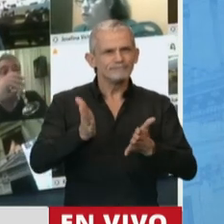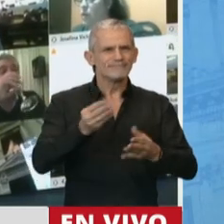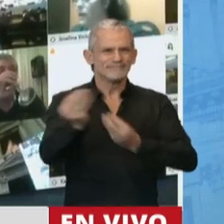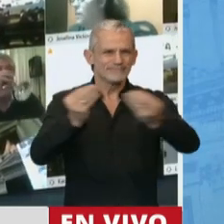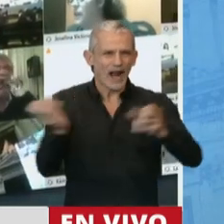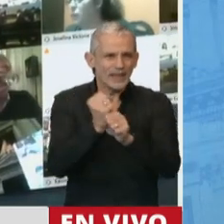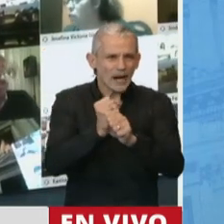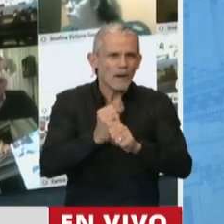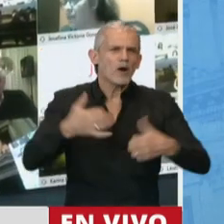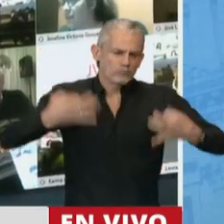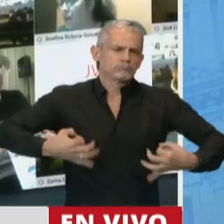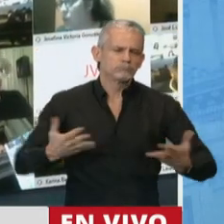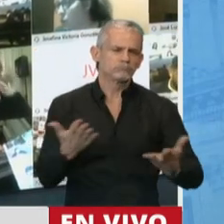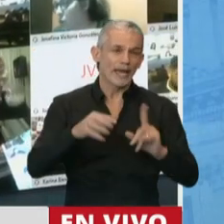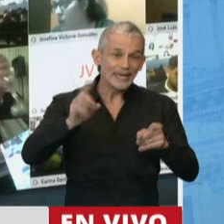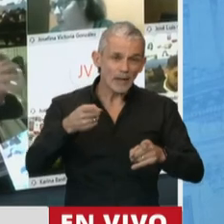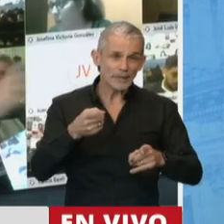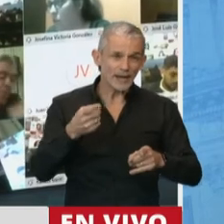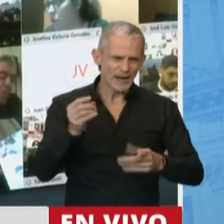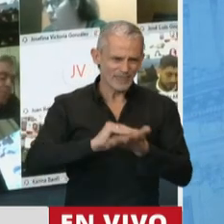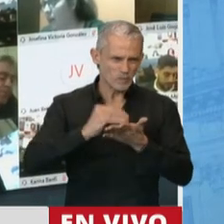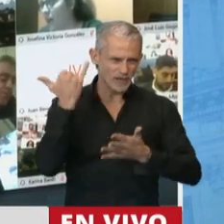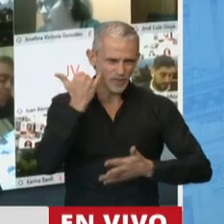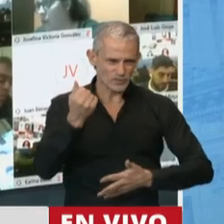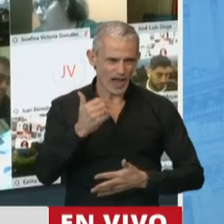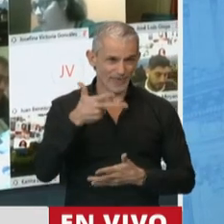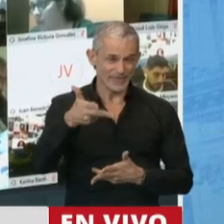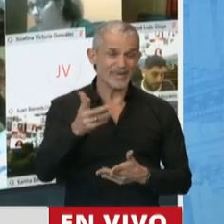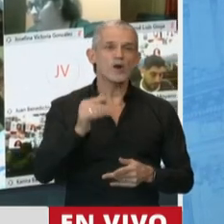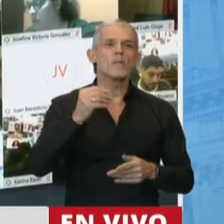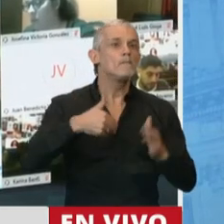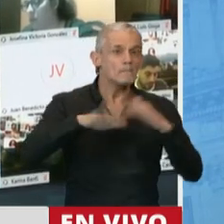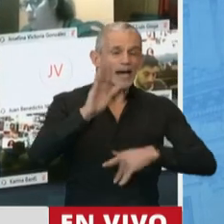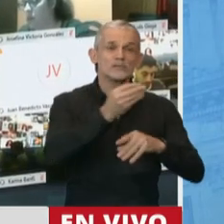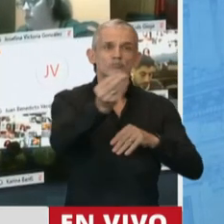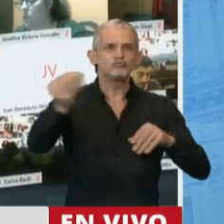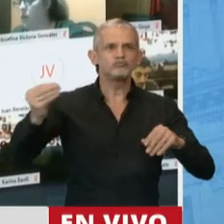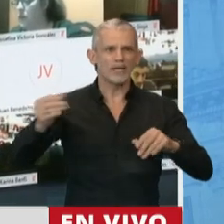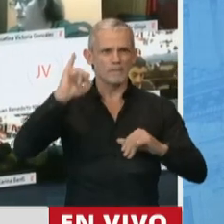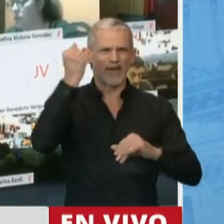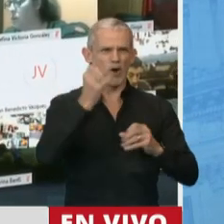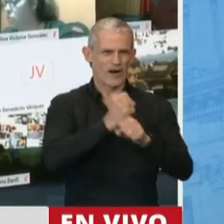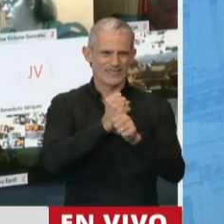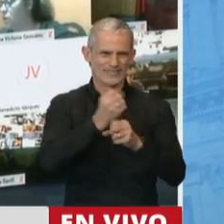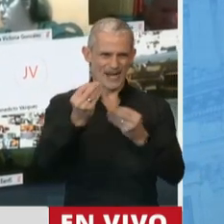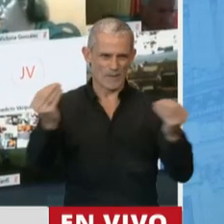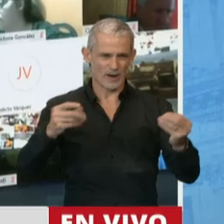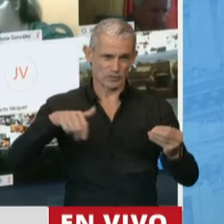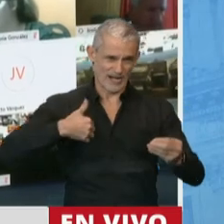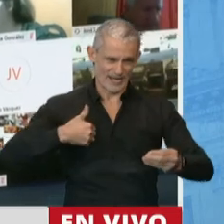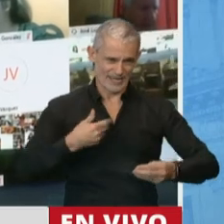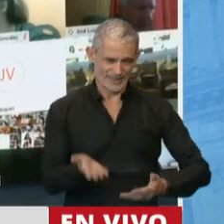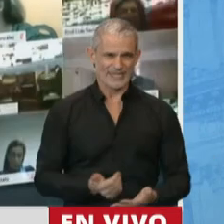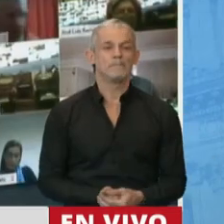trabajo decente, y como se dijo también, en este marco, más y mejores empleos dentro de nuestro país.